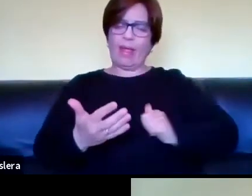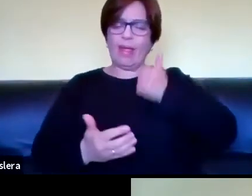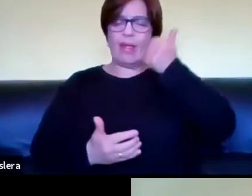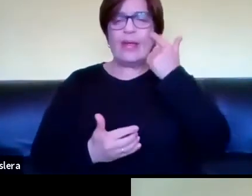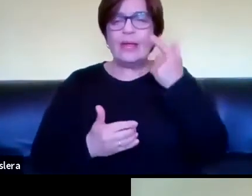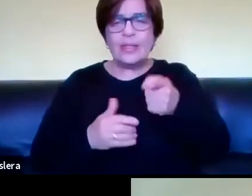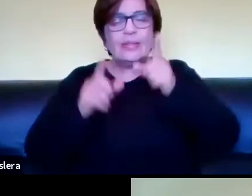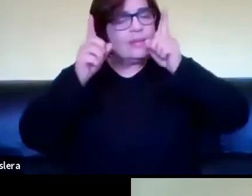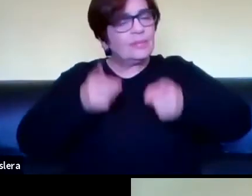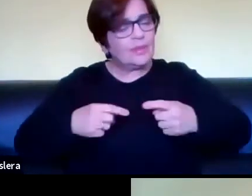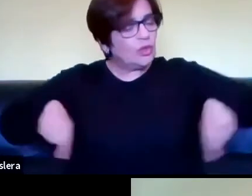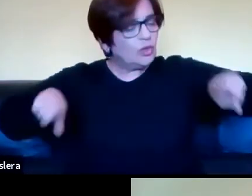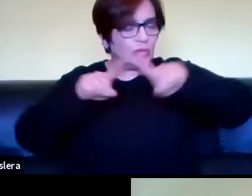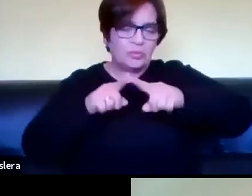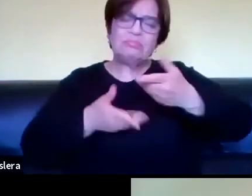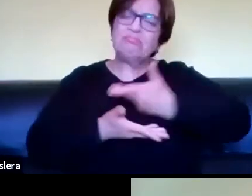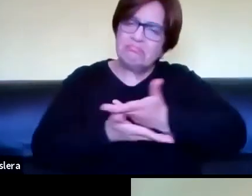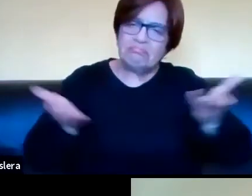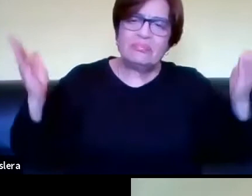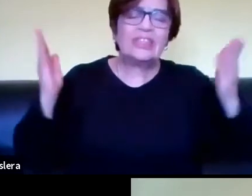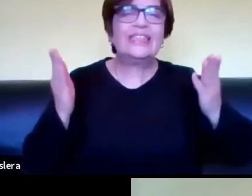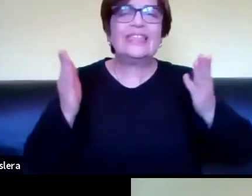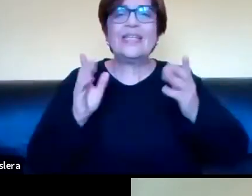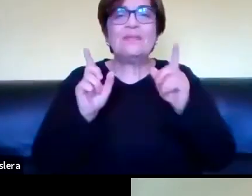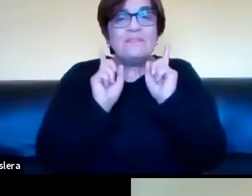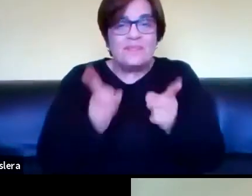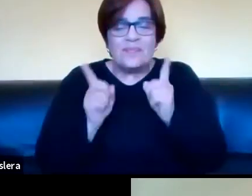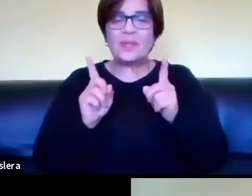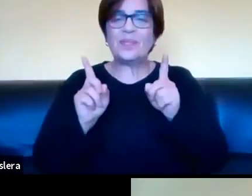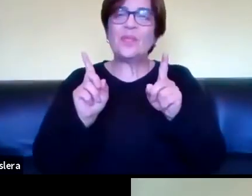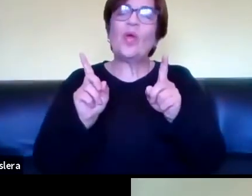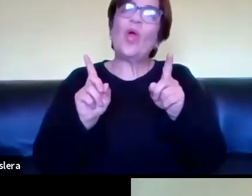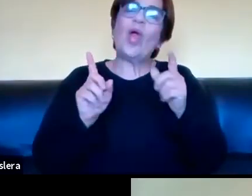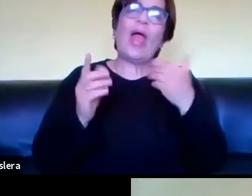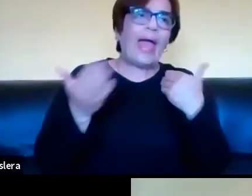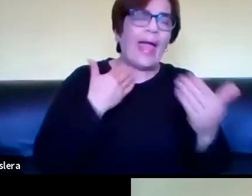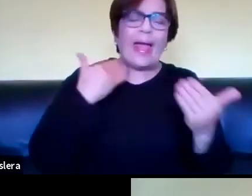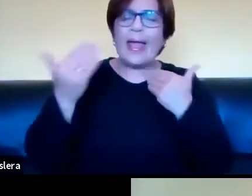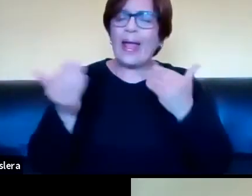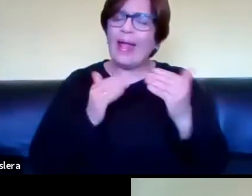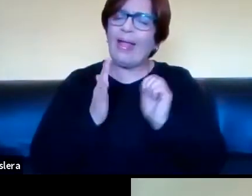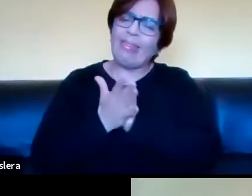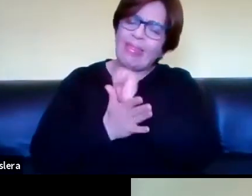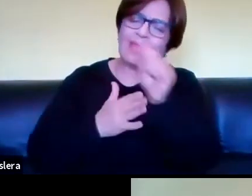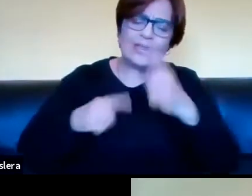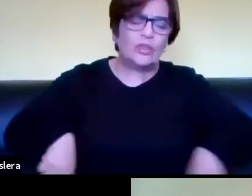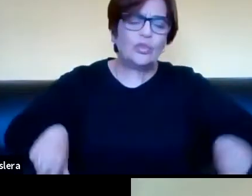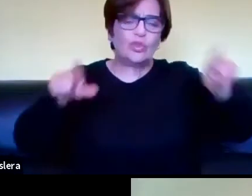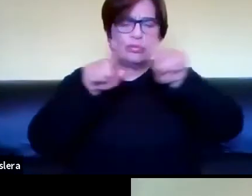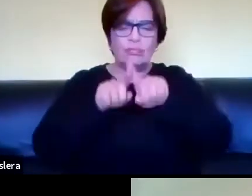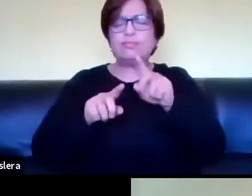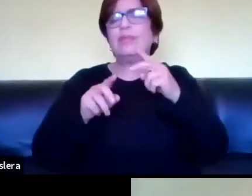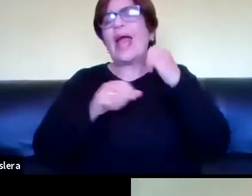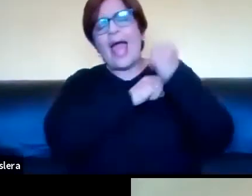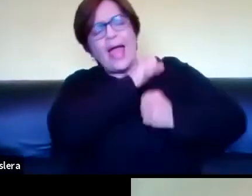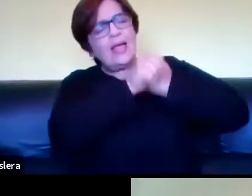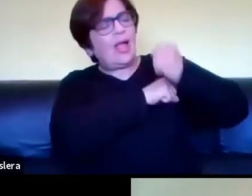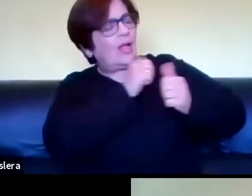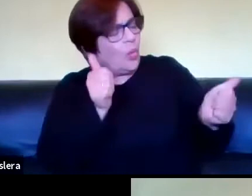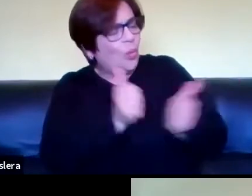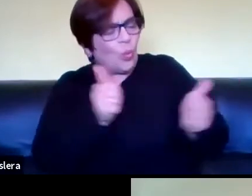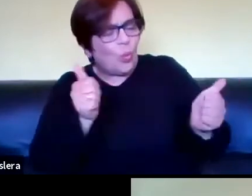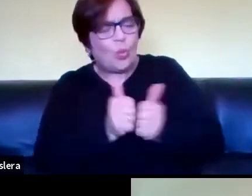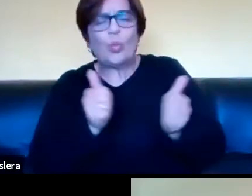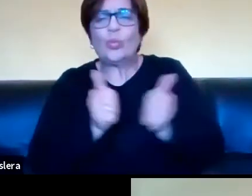compartir parte de esa discusión, de ese diálogo que venimos desarrollando hace tantos años, en conjunto,